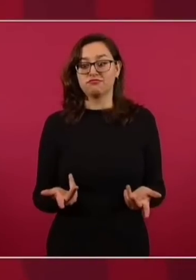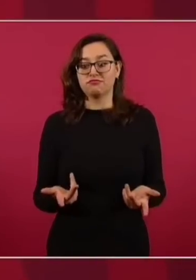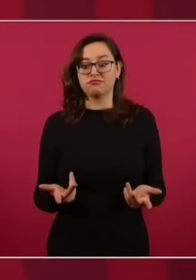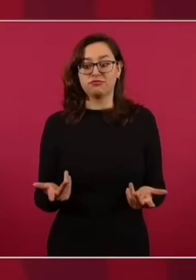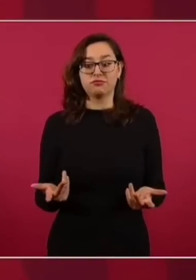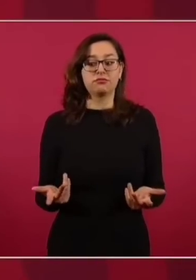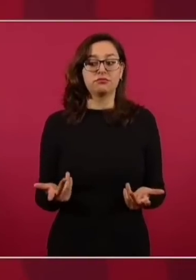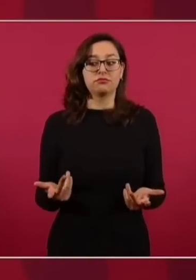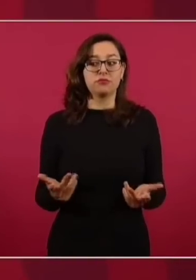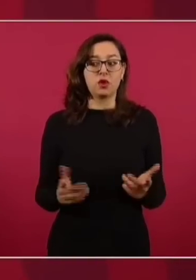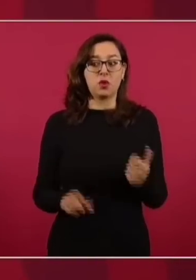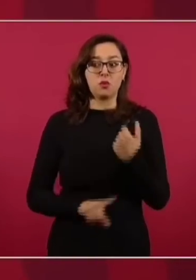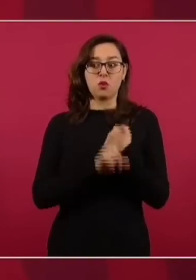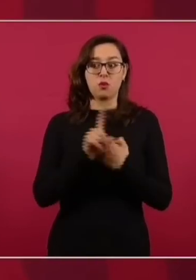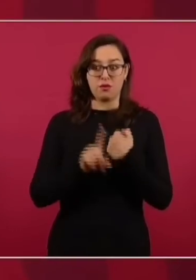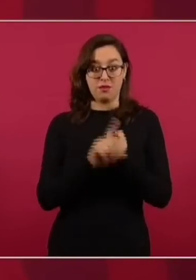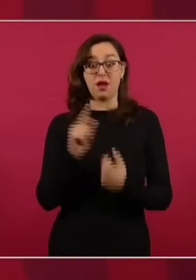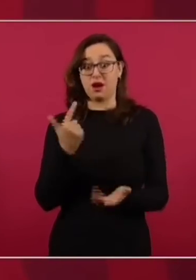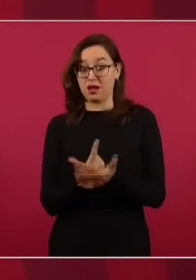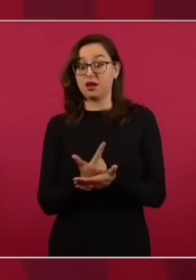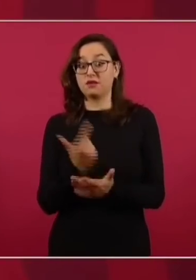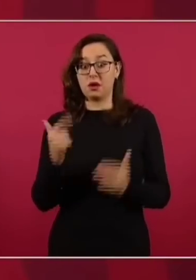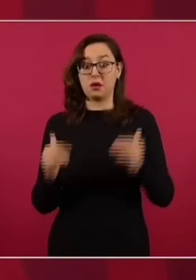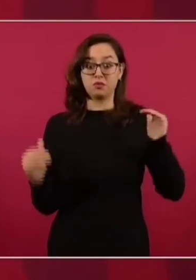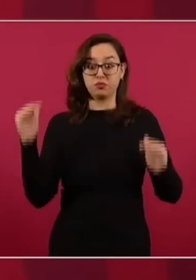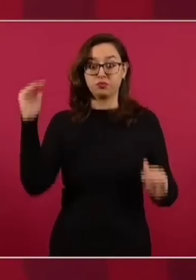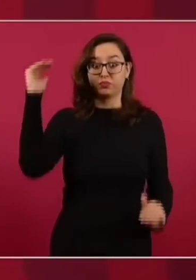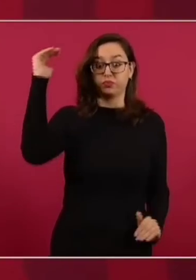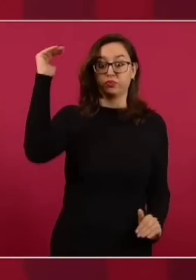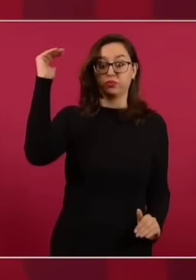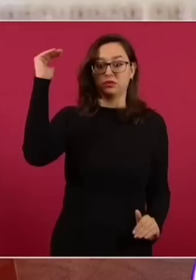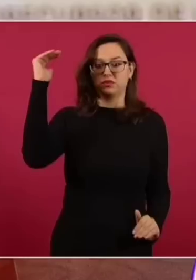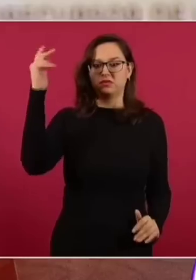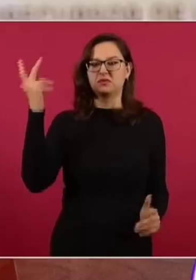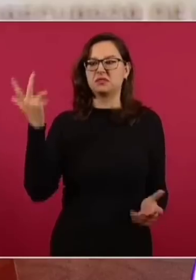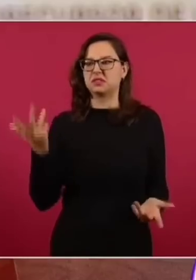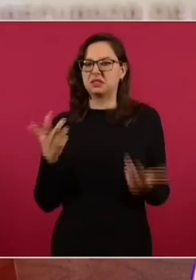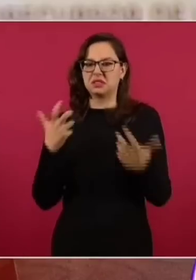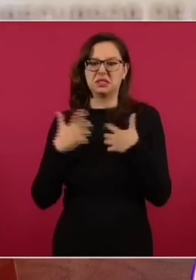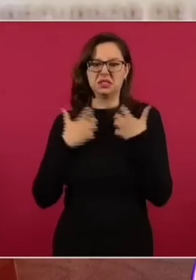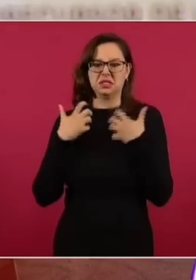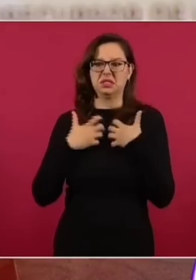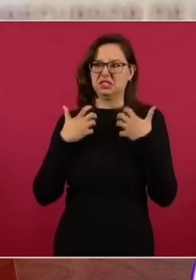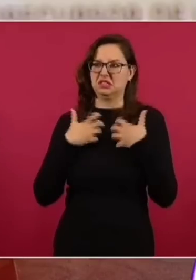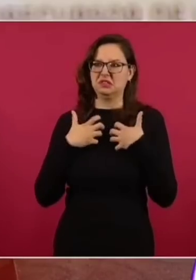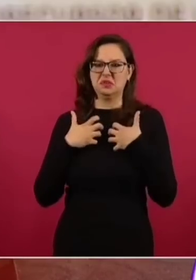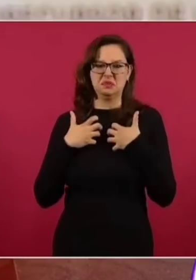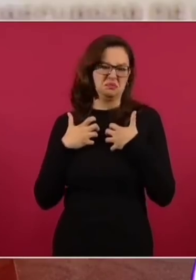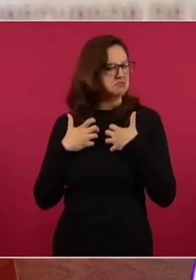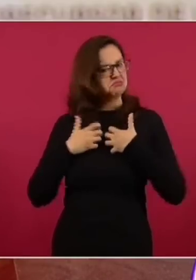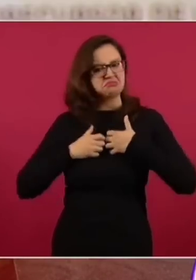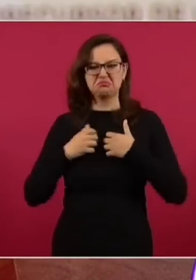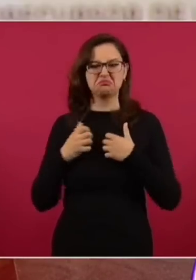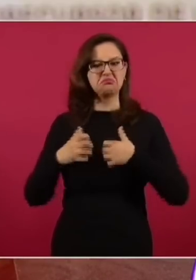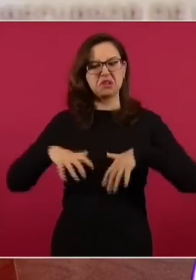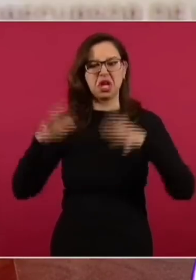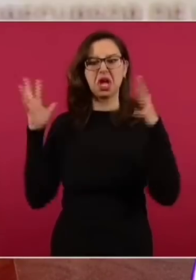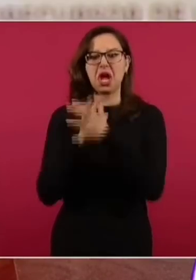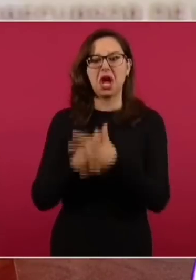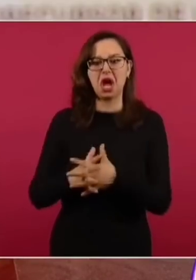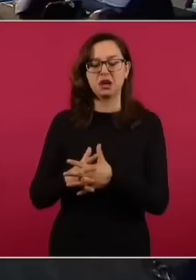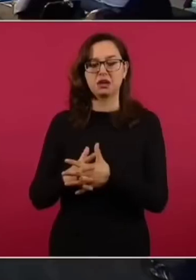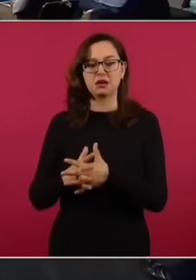con la tentación del uso de la fuerza, con lo